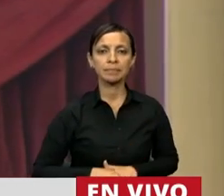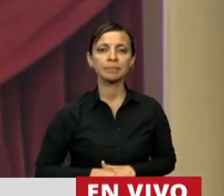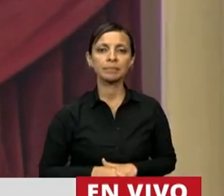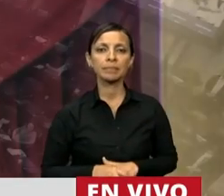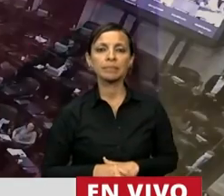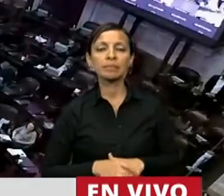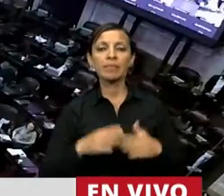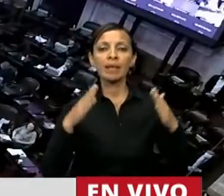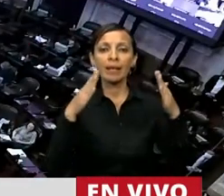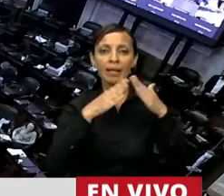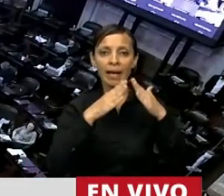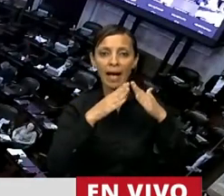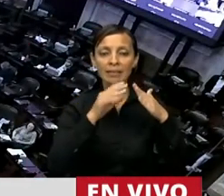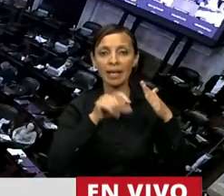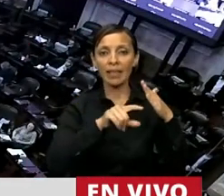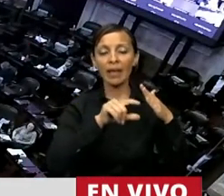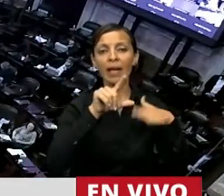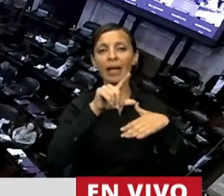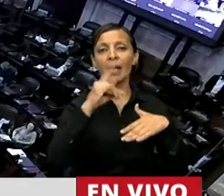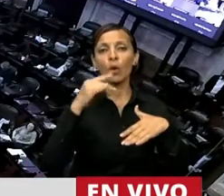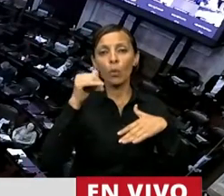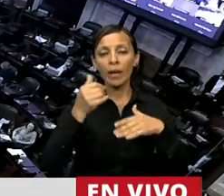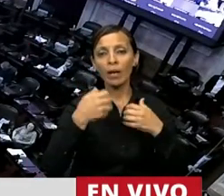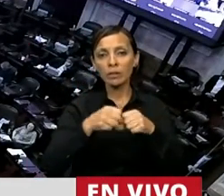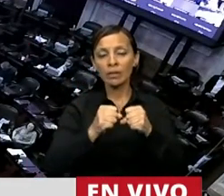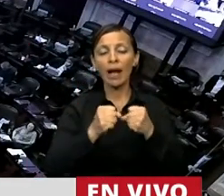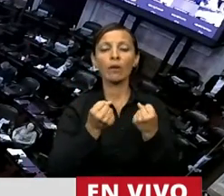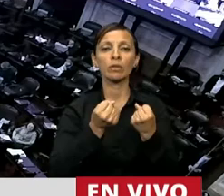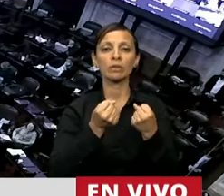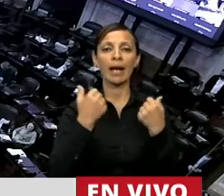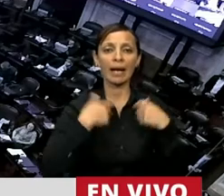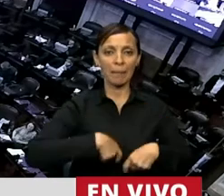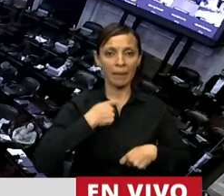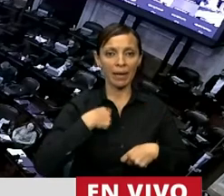En la casa de Luna encontraron la campiera y el teléfono de Micaela.